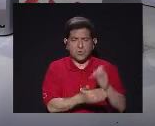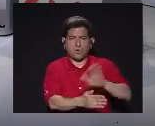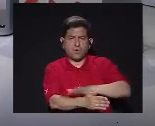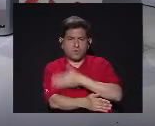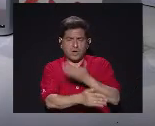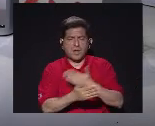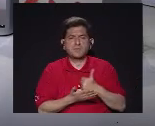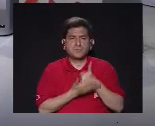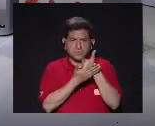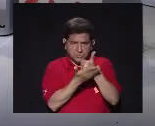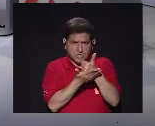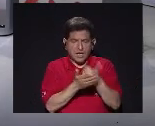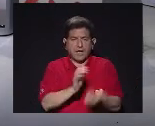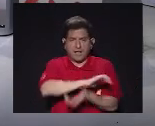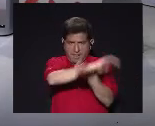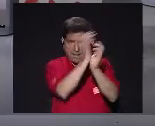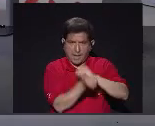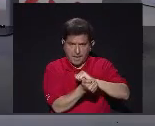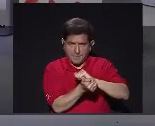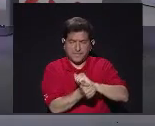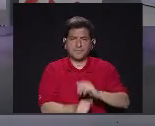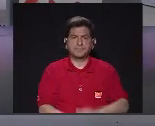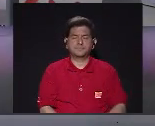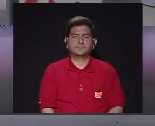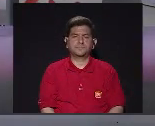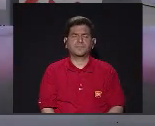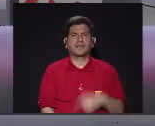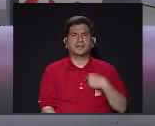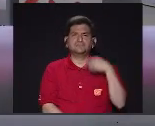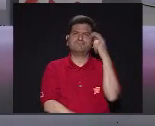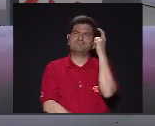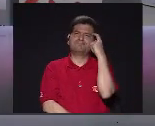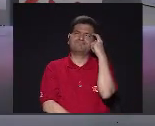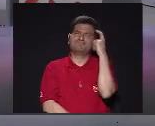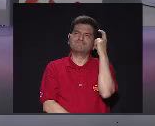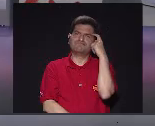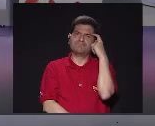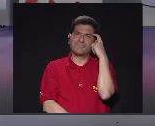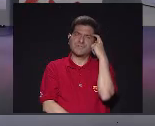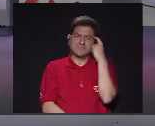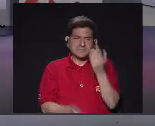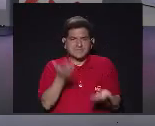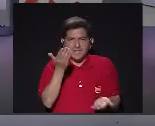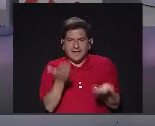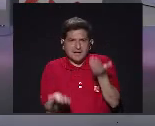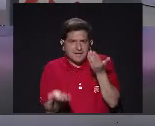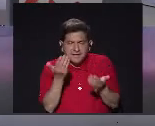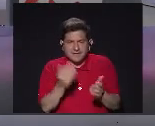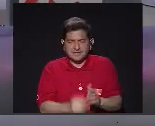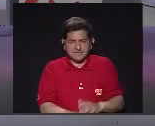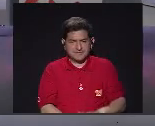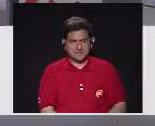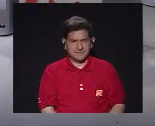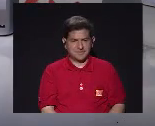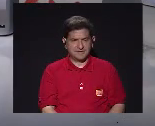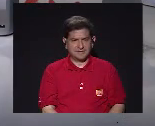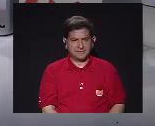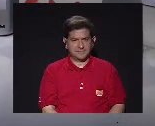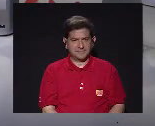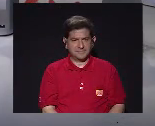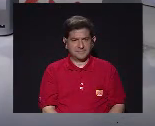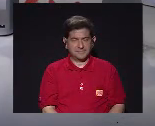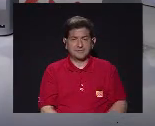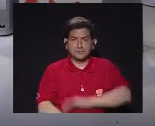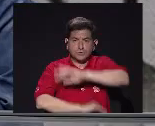artística Y la parte musical Están favoreciendo Ese cambio Yo pienso que Tal vez Uno de